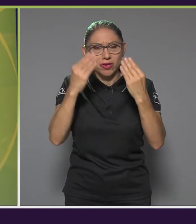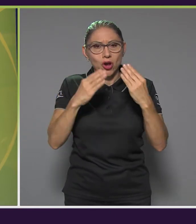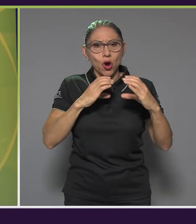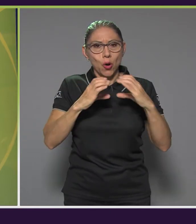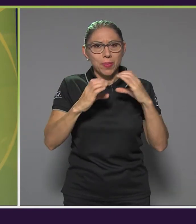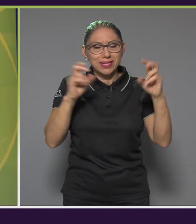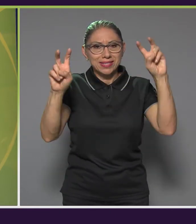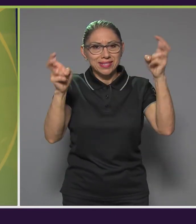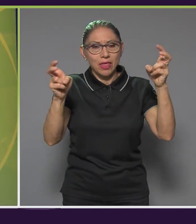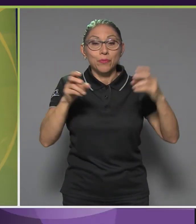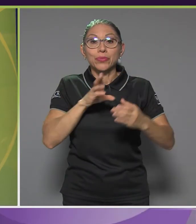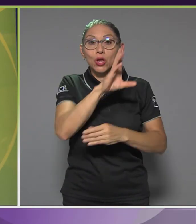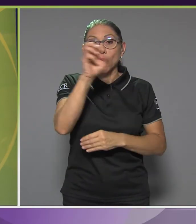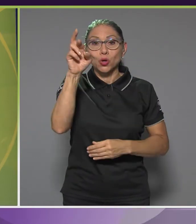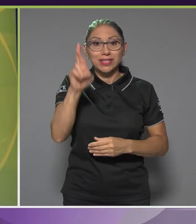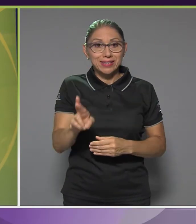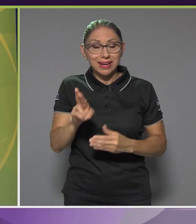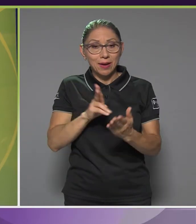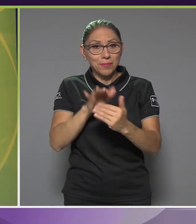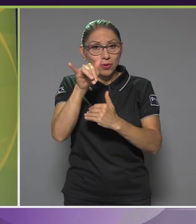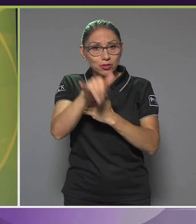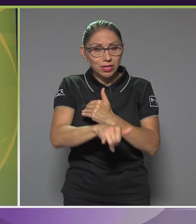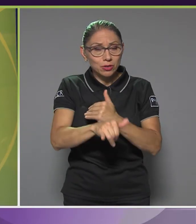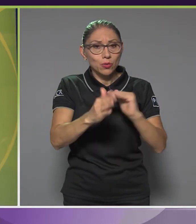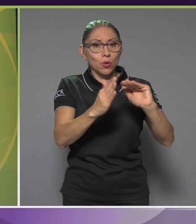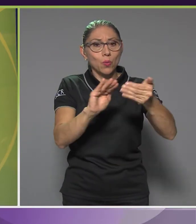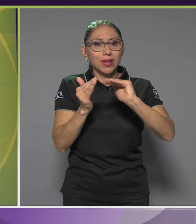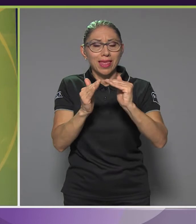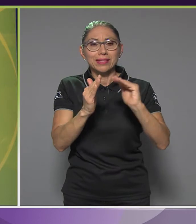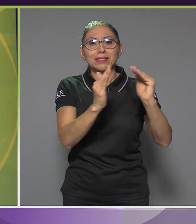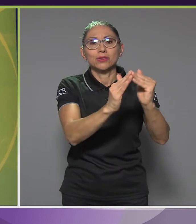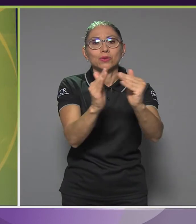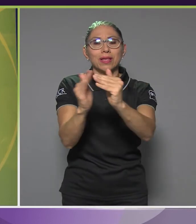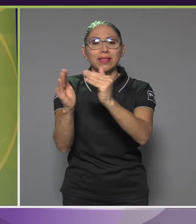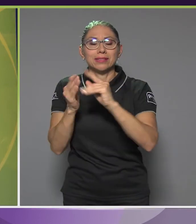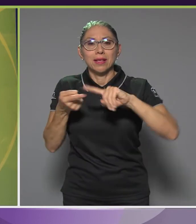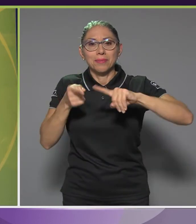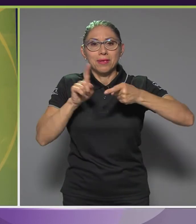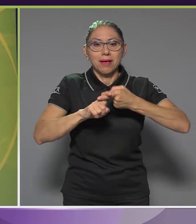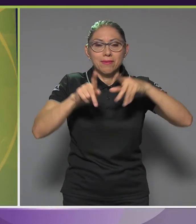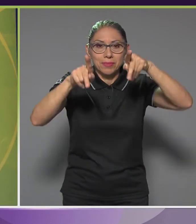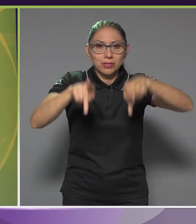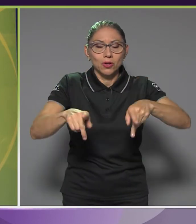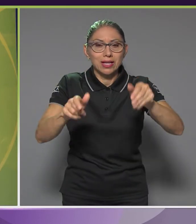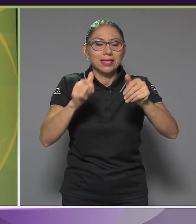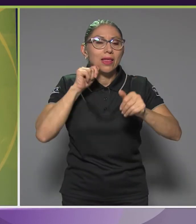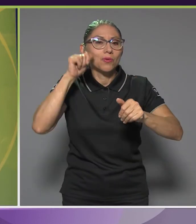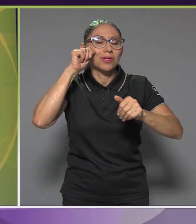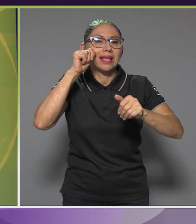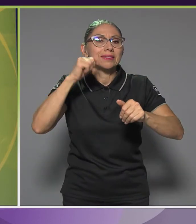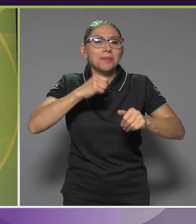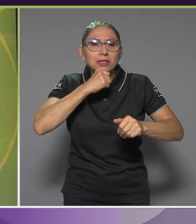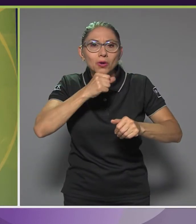Rica el proyecto de ciudades y comunidades amigables con las personas adultas mayores involucra a varias instituciones y organizaciones y nos